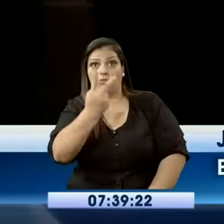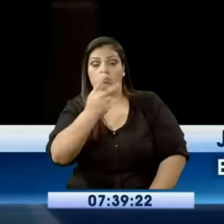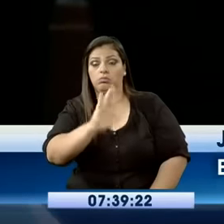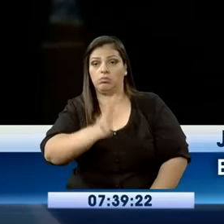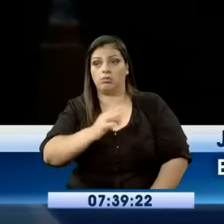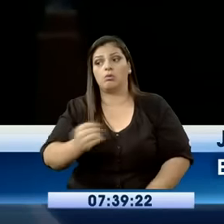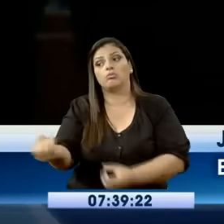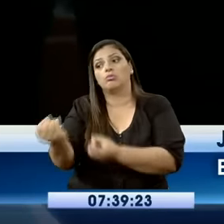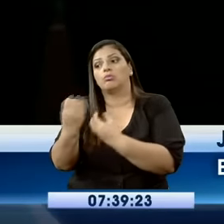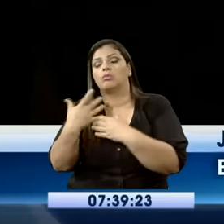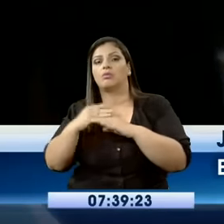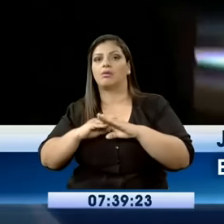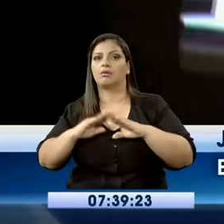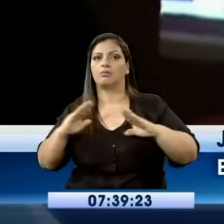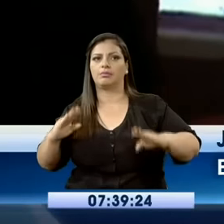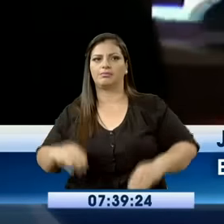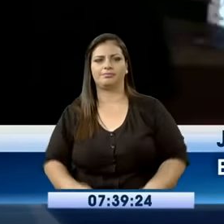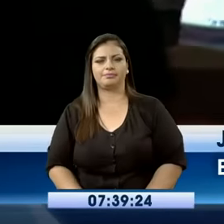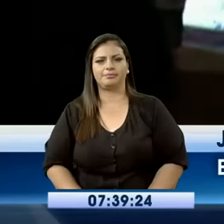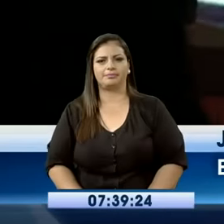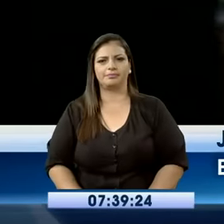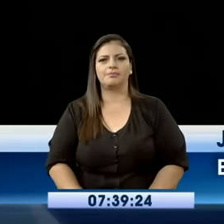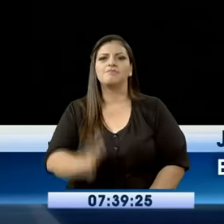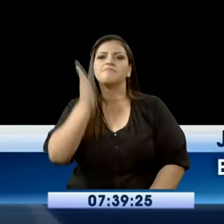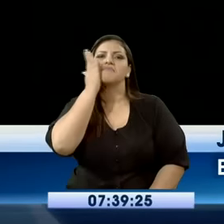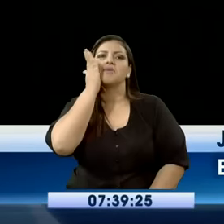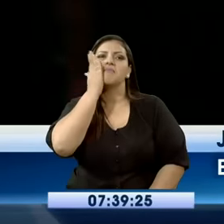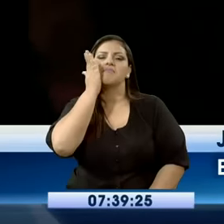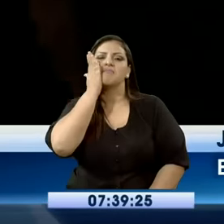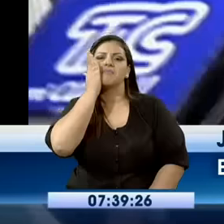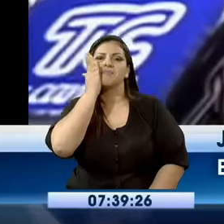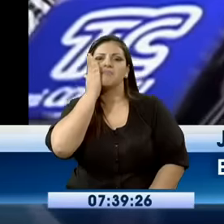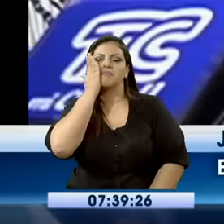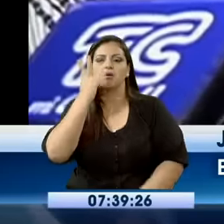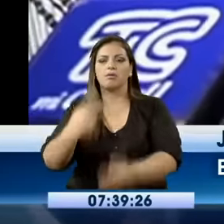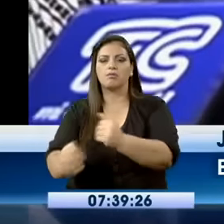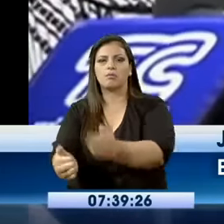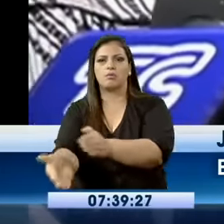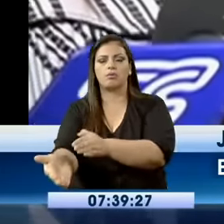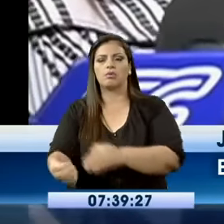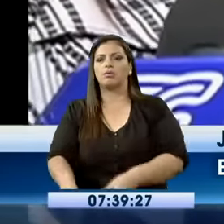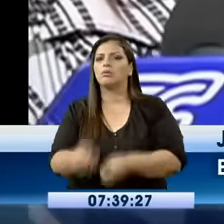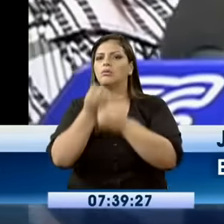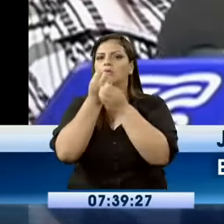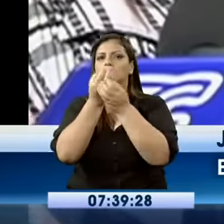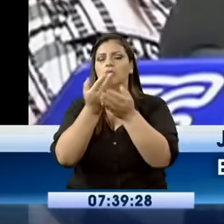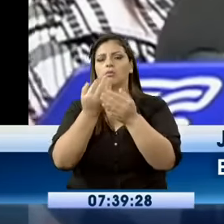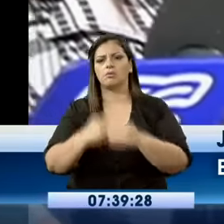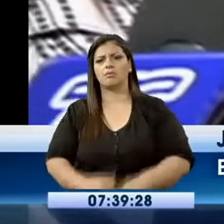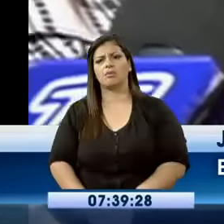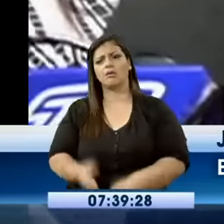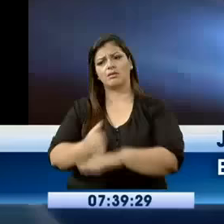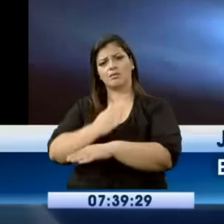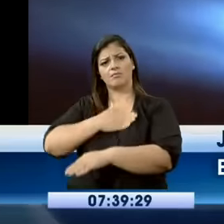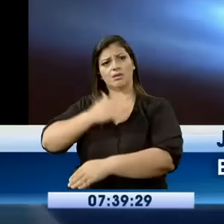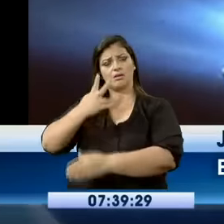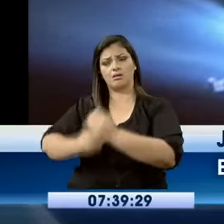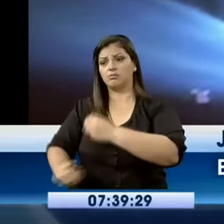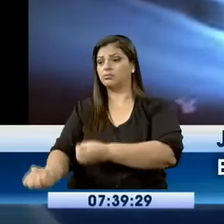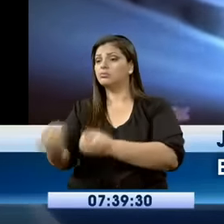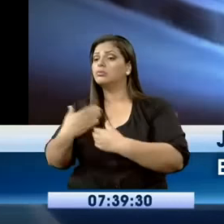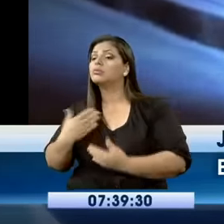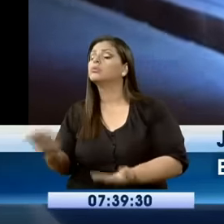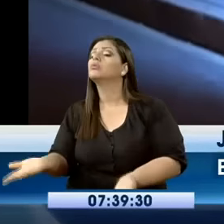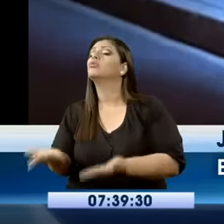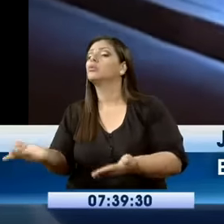Según la madre del obsiso, él se dirigía a la casa de su ex conviviente. Él me dijo que venía acá donde la chica, donde